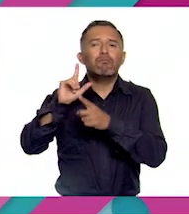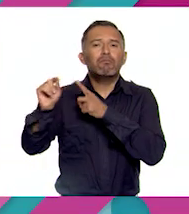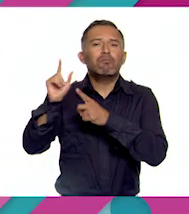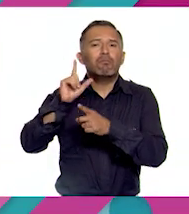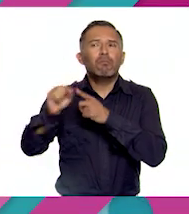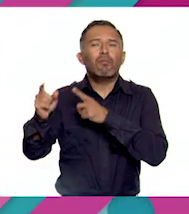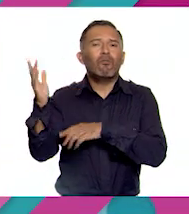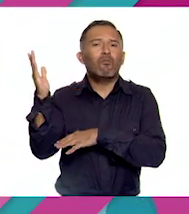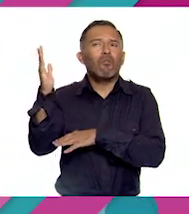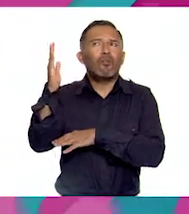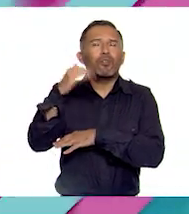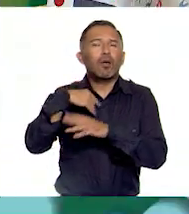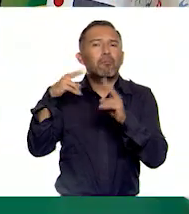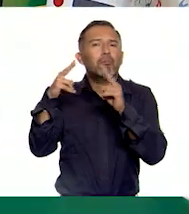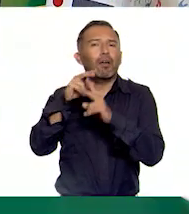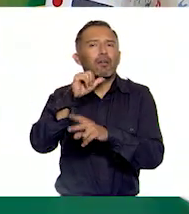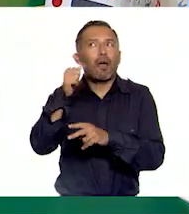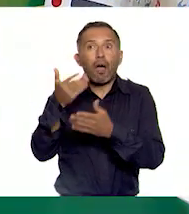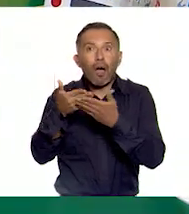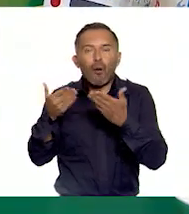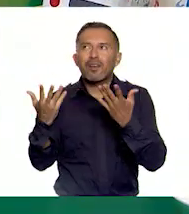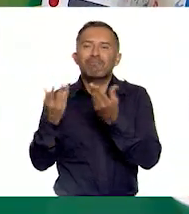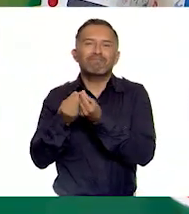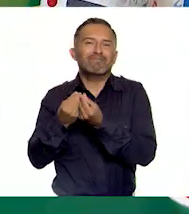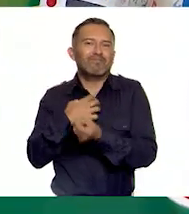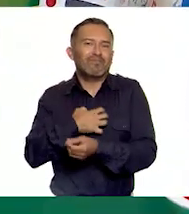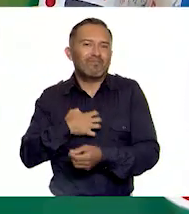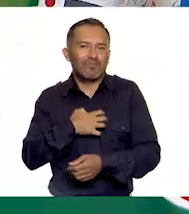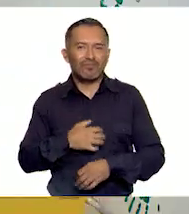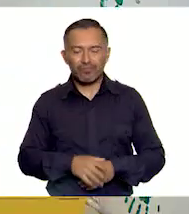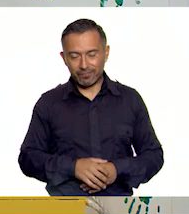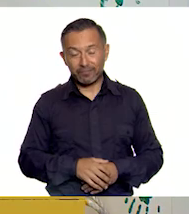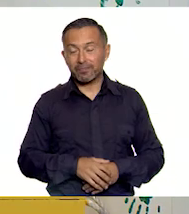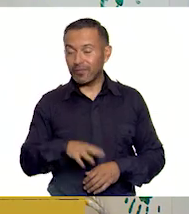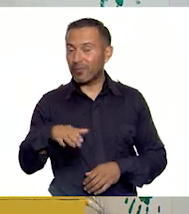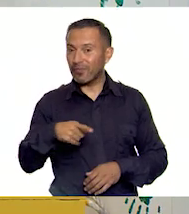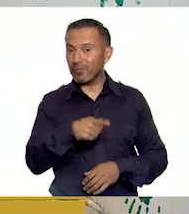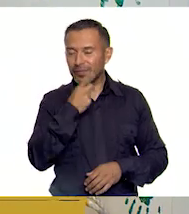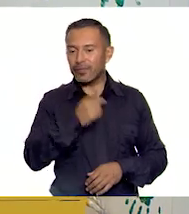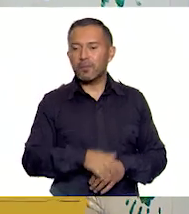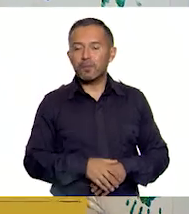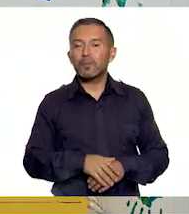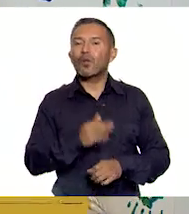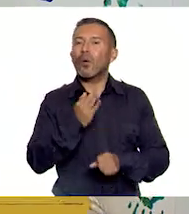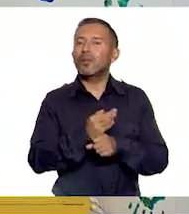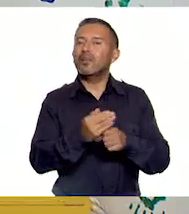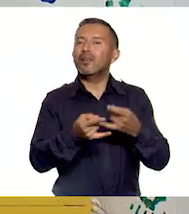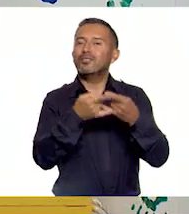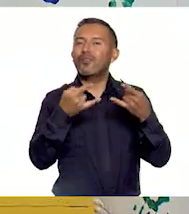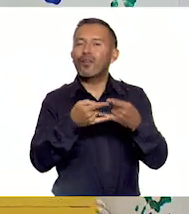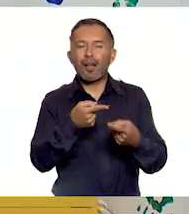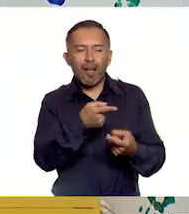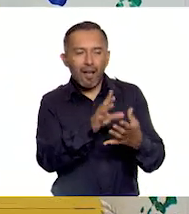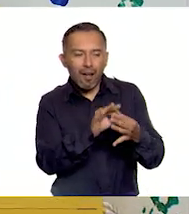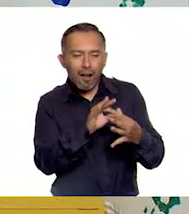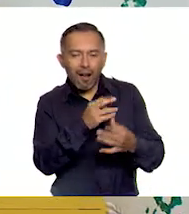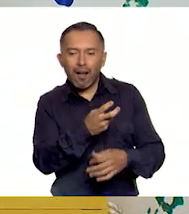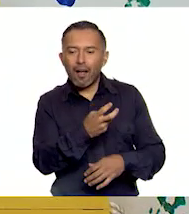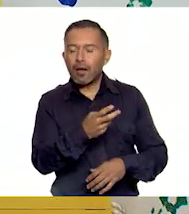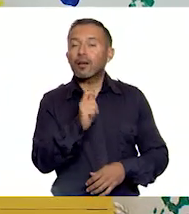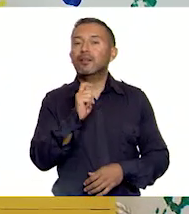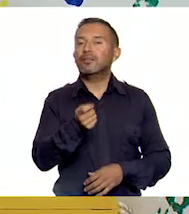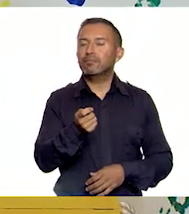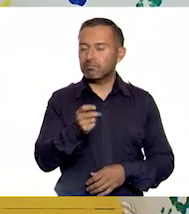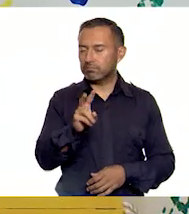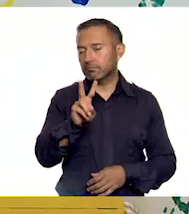Aquí es importante, tanto retomando lo que mencionabas y lo que acaban de compartirnos en estos testimonios, que si bien es cierto que